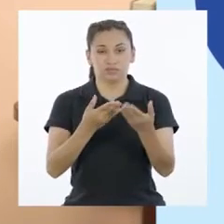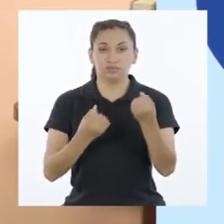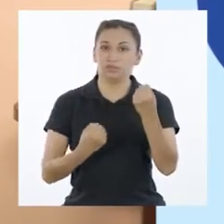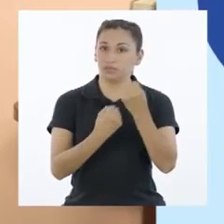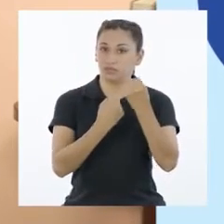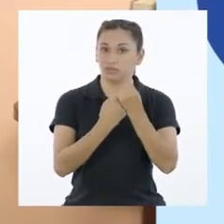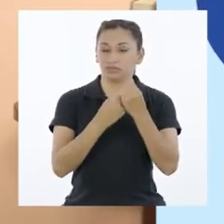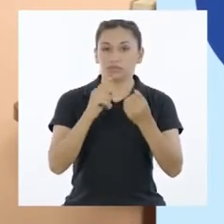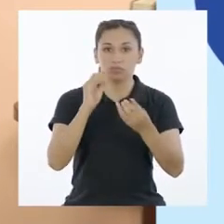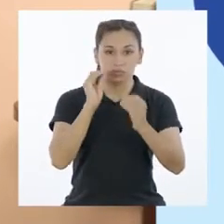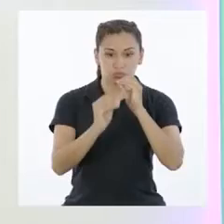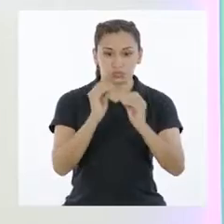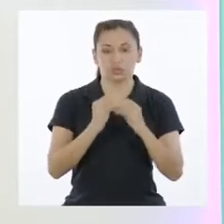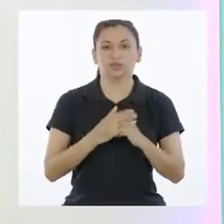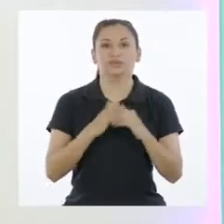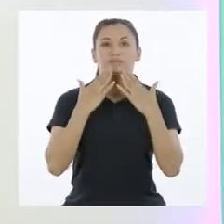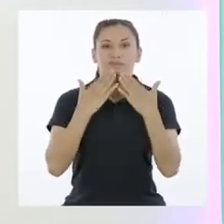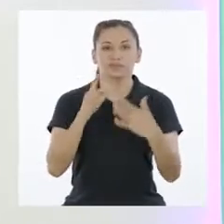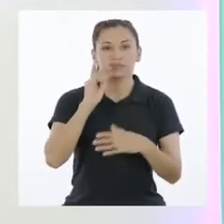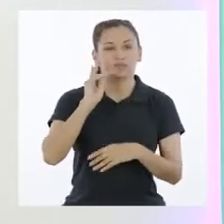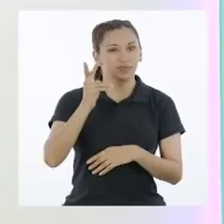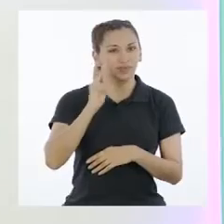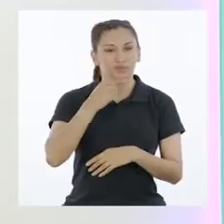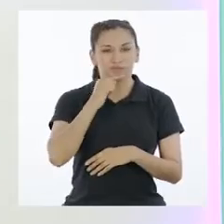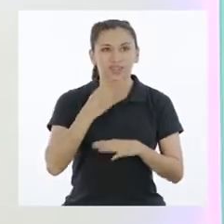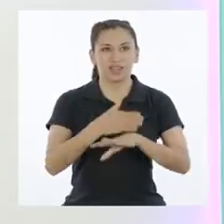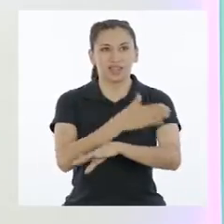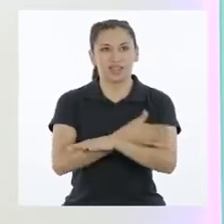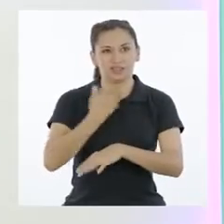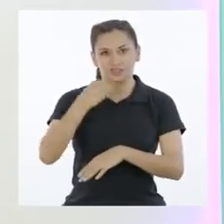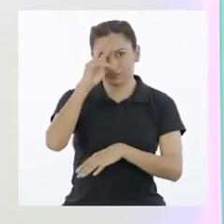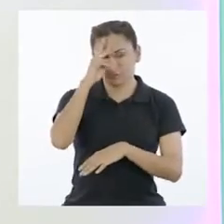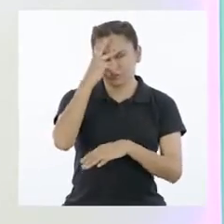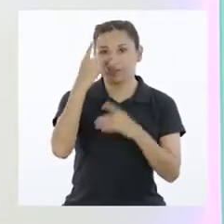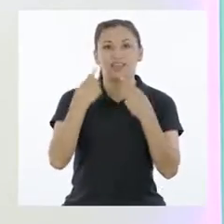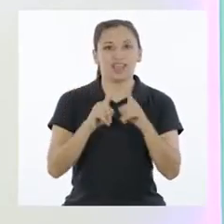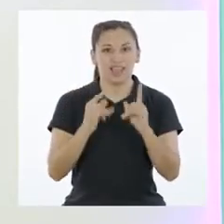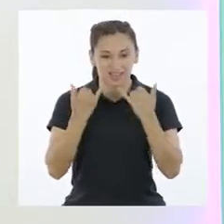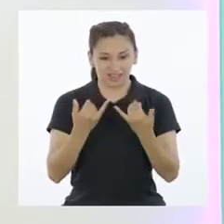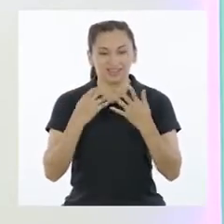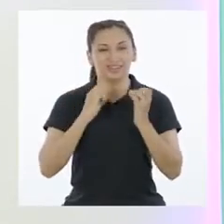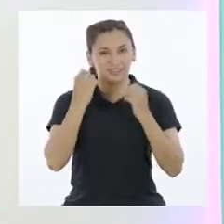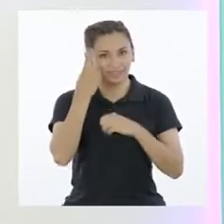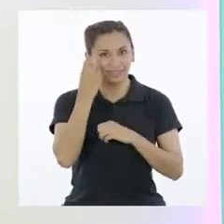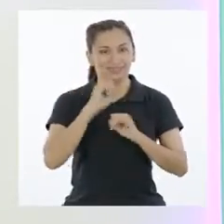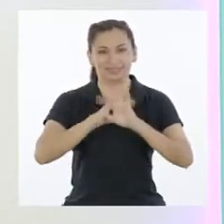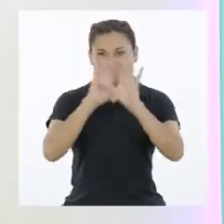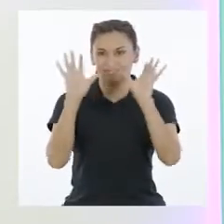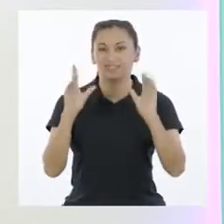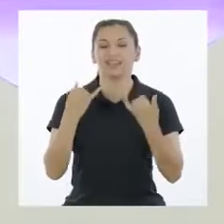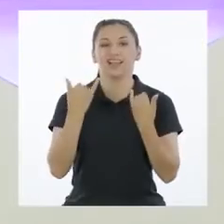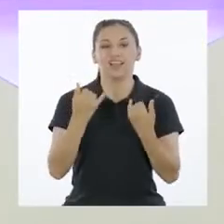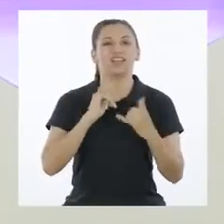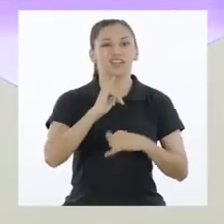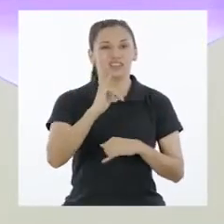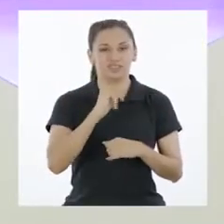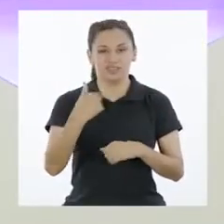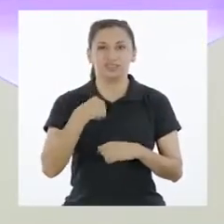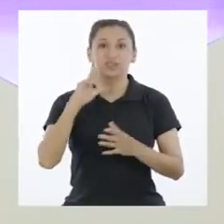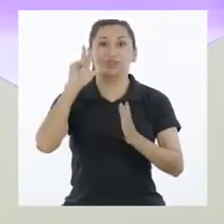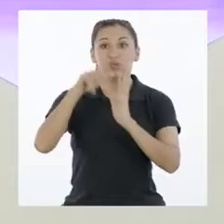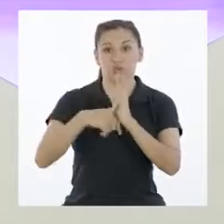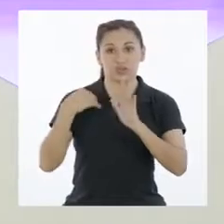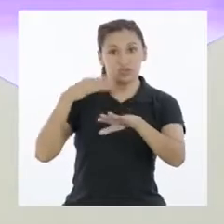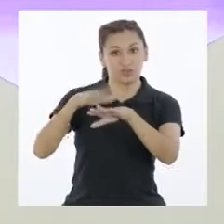abordar los asuntos públicos. Muchas gracias, profesora. Antes estaba un poco confundido, pero ahora ya la tengo clara. Igual yo.